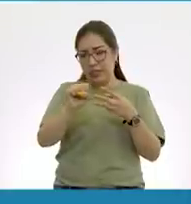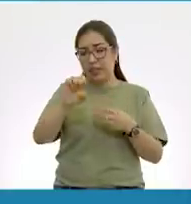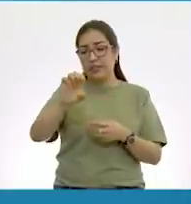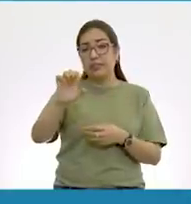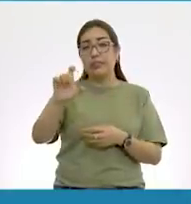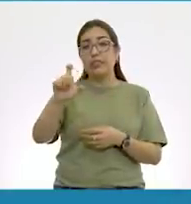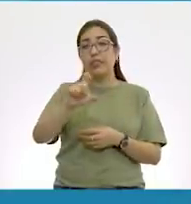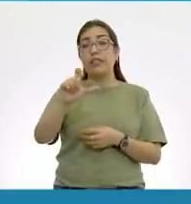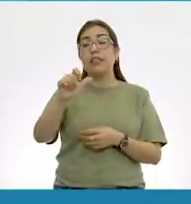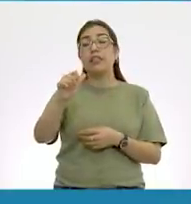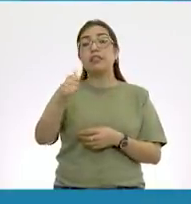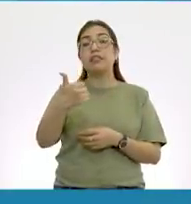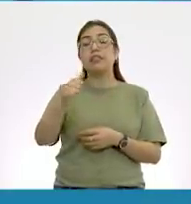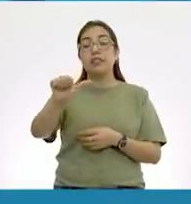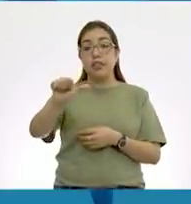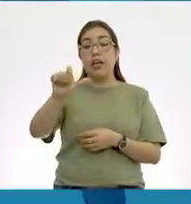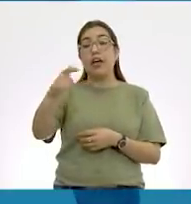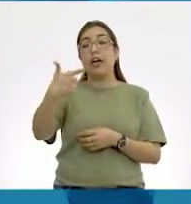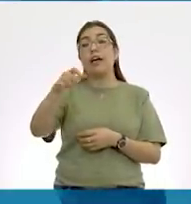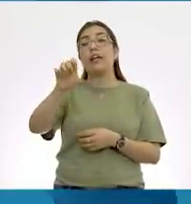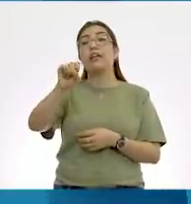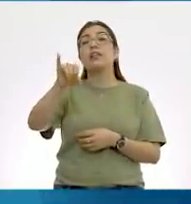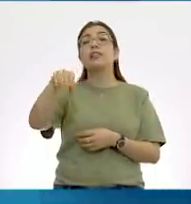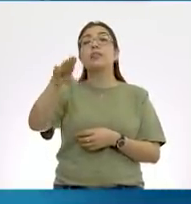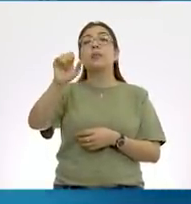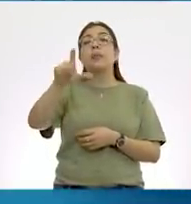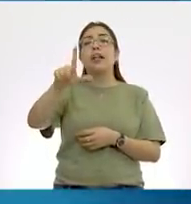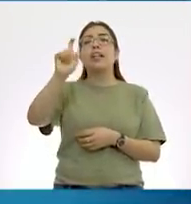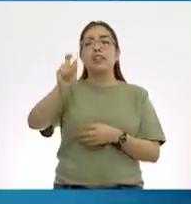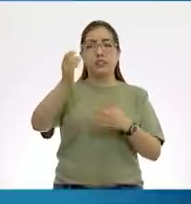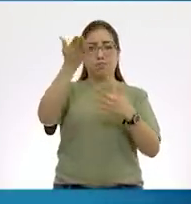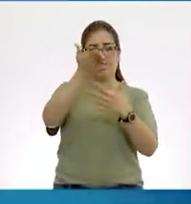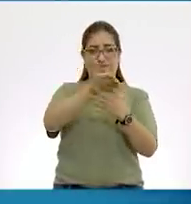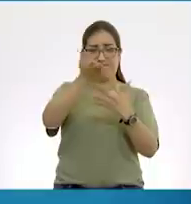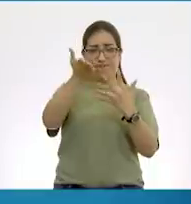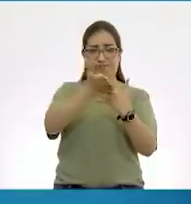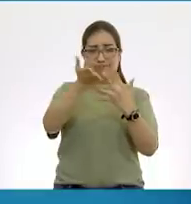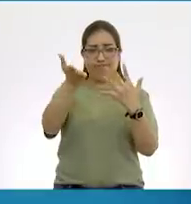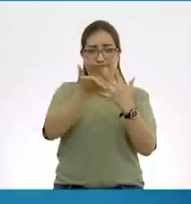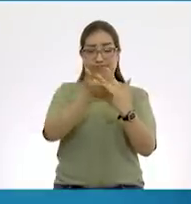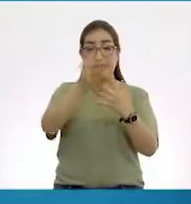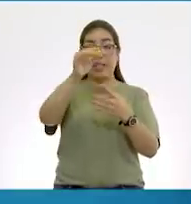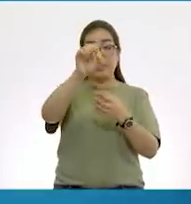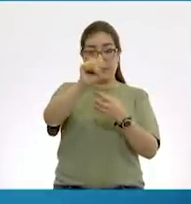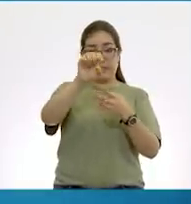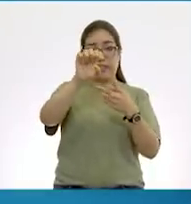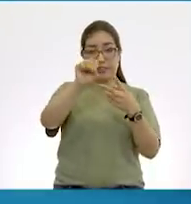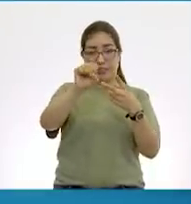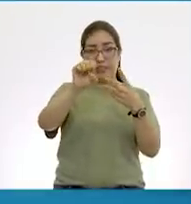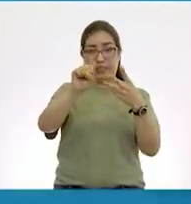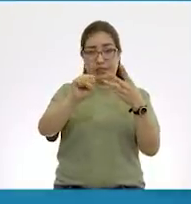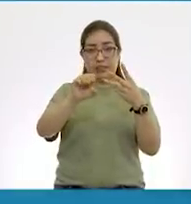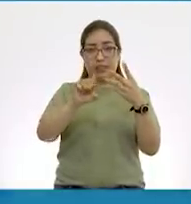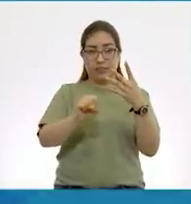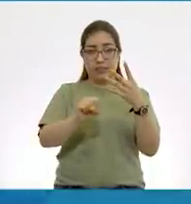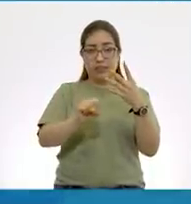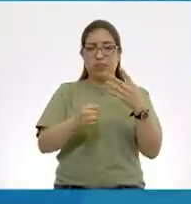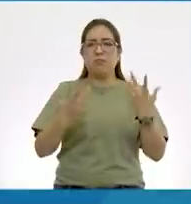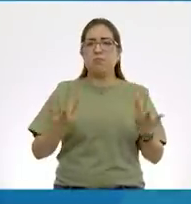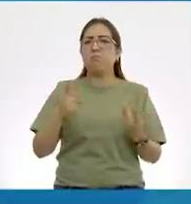Que están divididas en 60 partes. ¿Qué quiere decir?